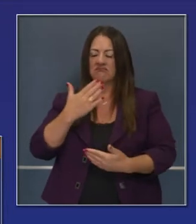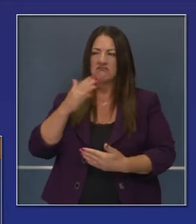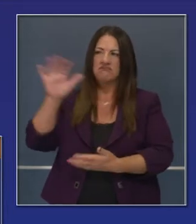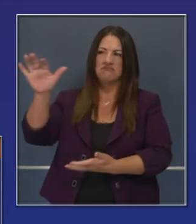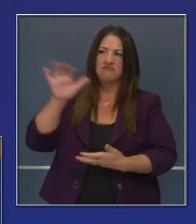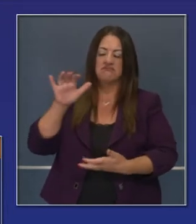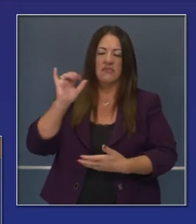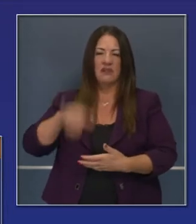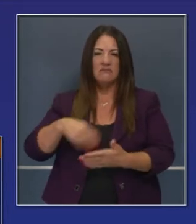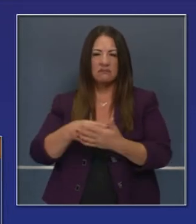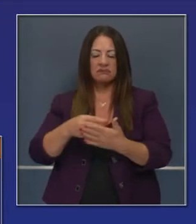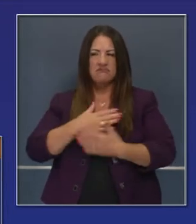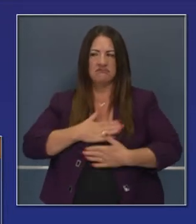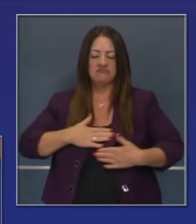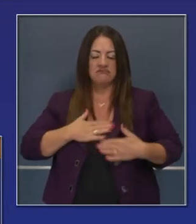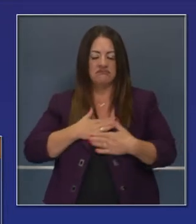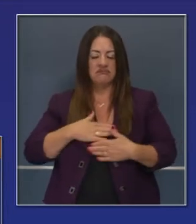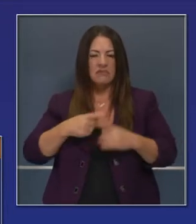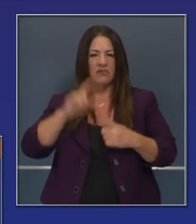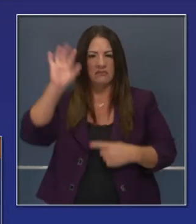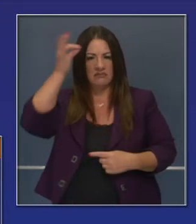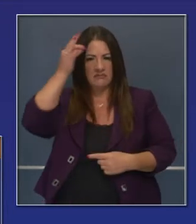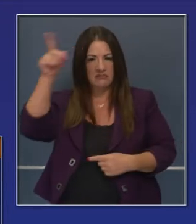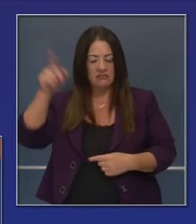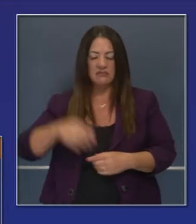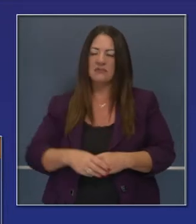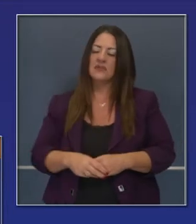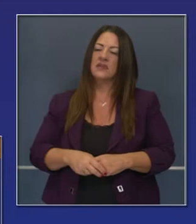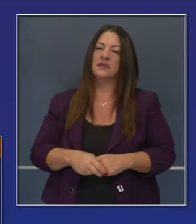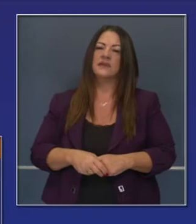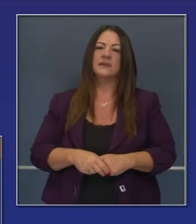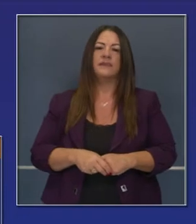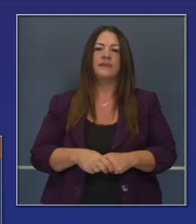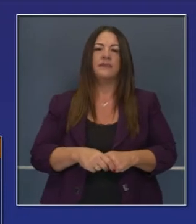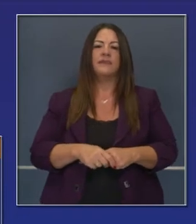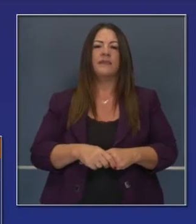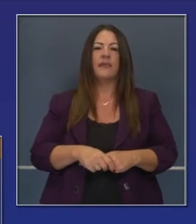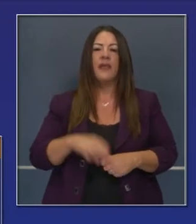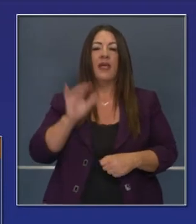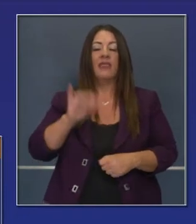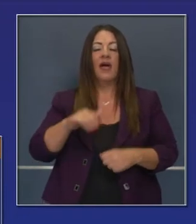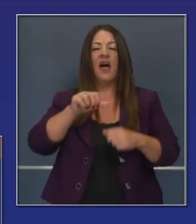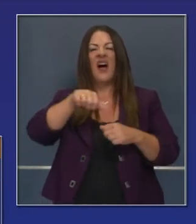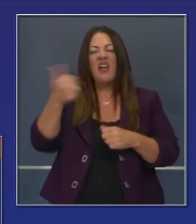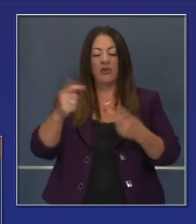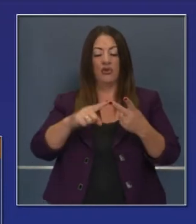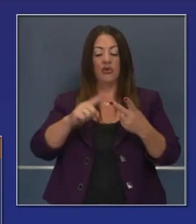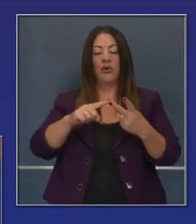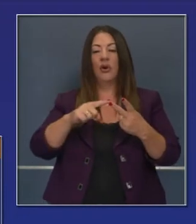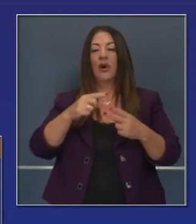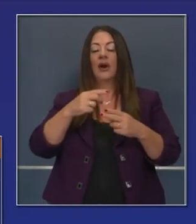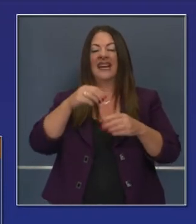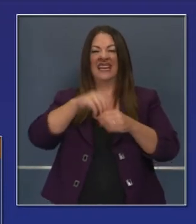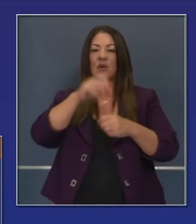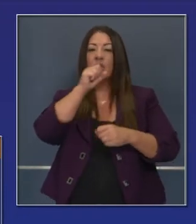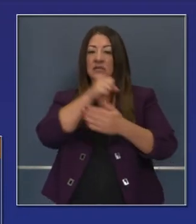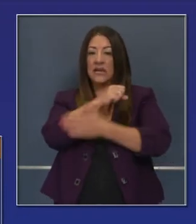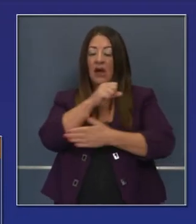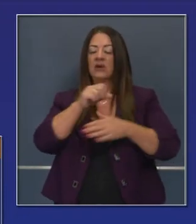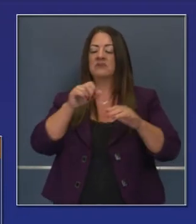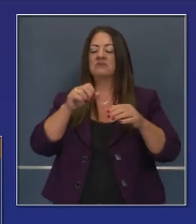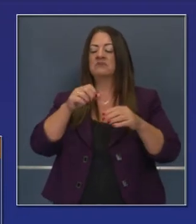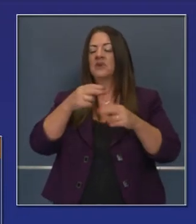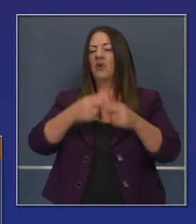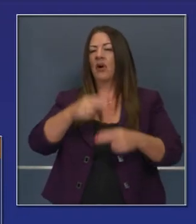oportunamente y, como siempre, estamos muy agradecidos de su respuesta y su apoyo. Este es el incendio de Blue